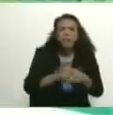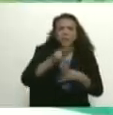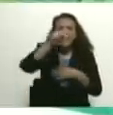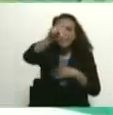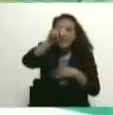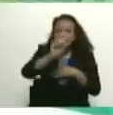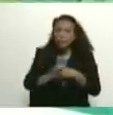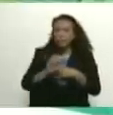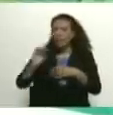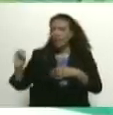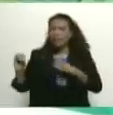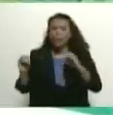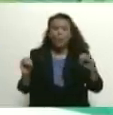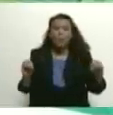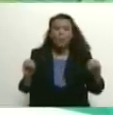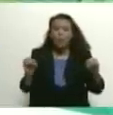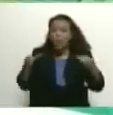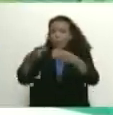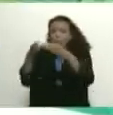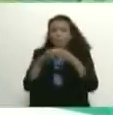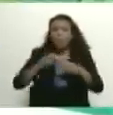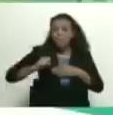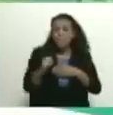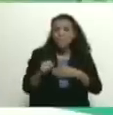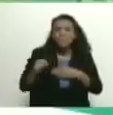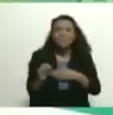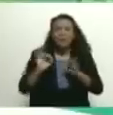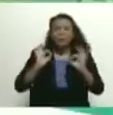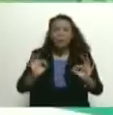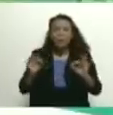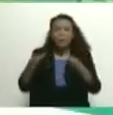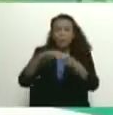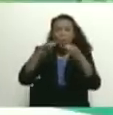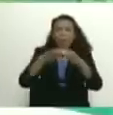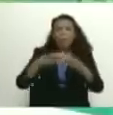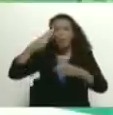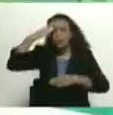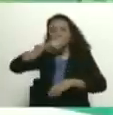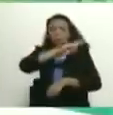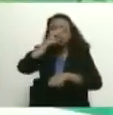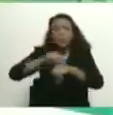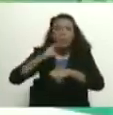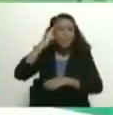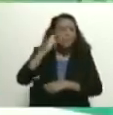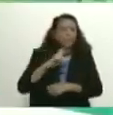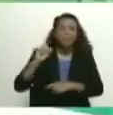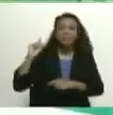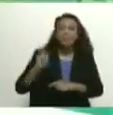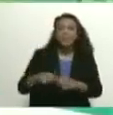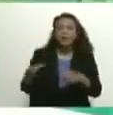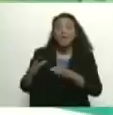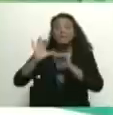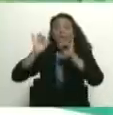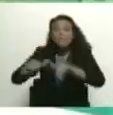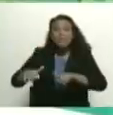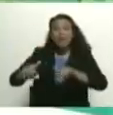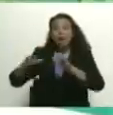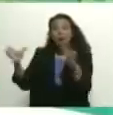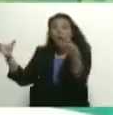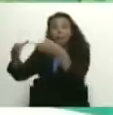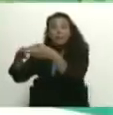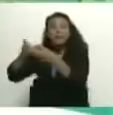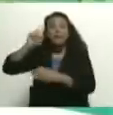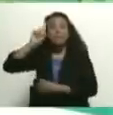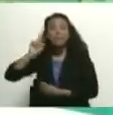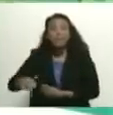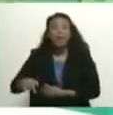sur, de este a oeste. Cuadrillas de paz. Y garantizar la unión cívico-militar. A los 4